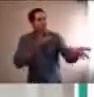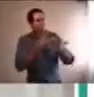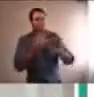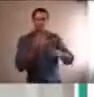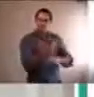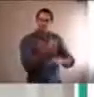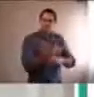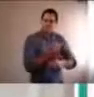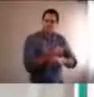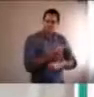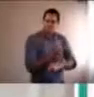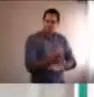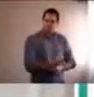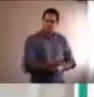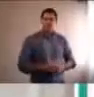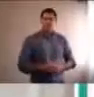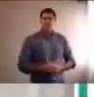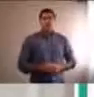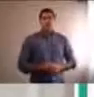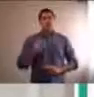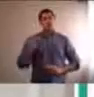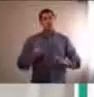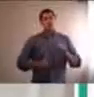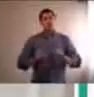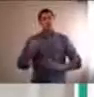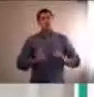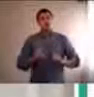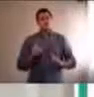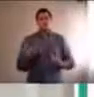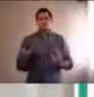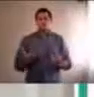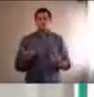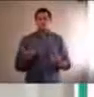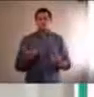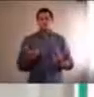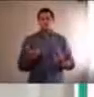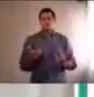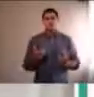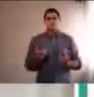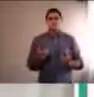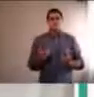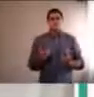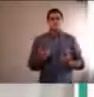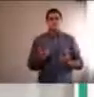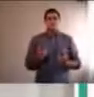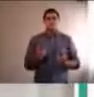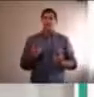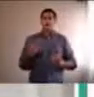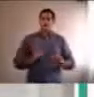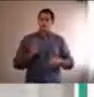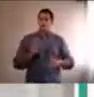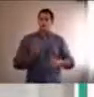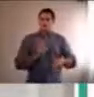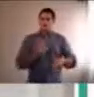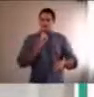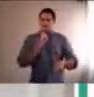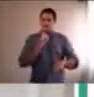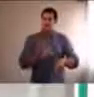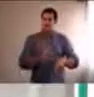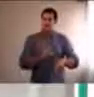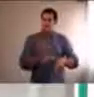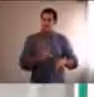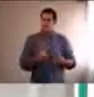Hay algunos, que están viviendo, esta situación, con mucho tiempo, y hay otros, que no tienen